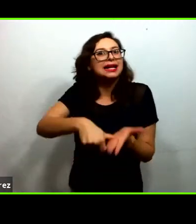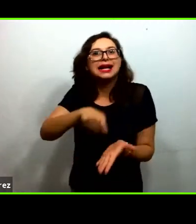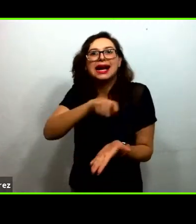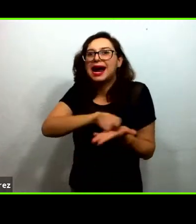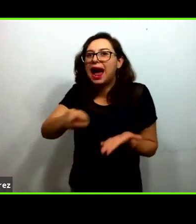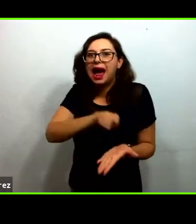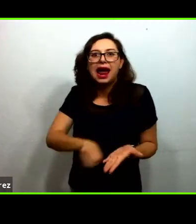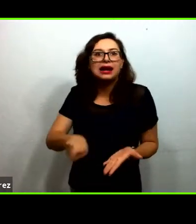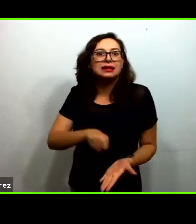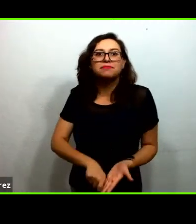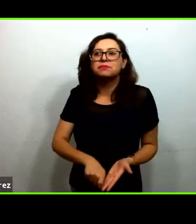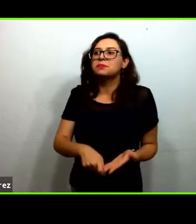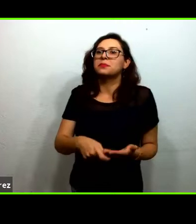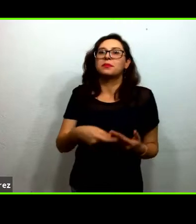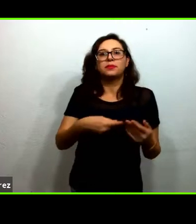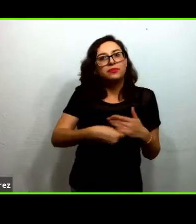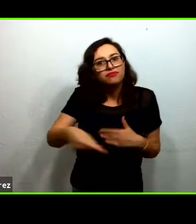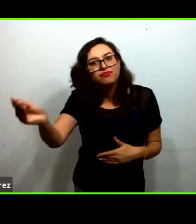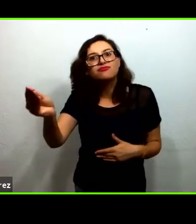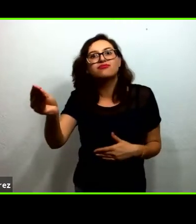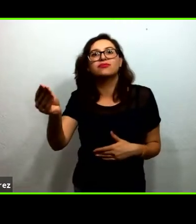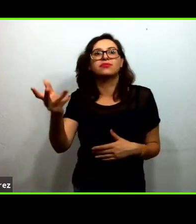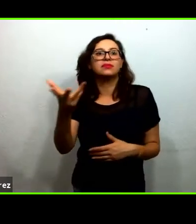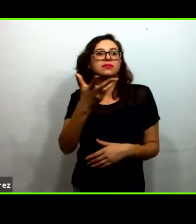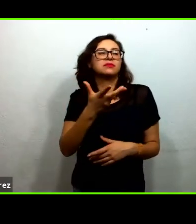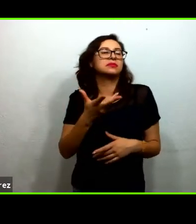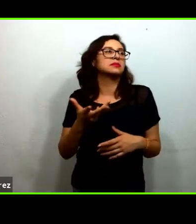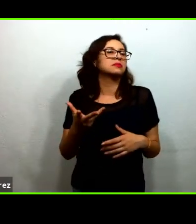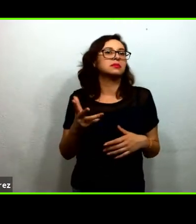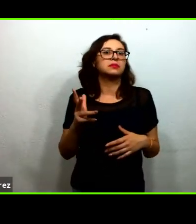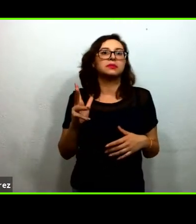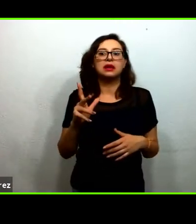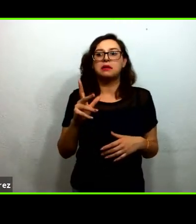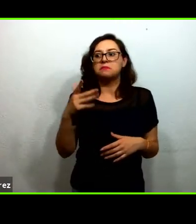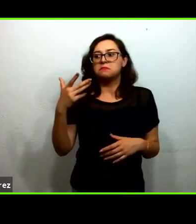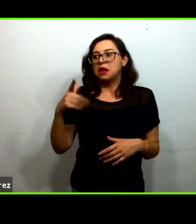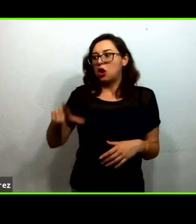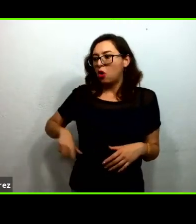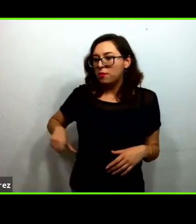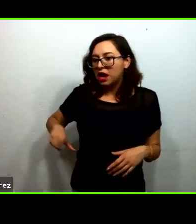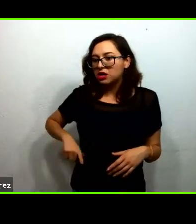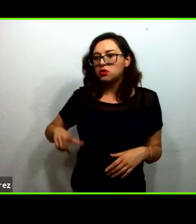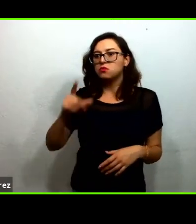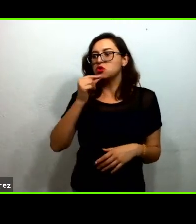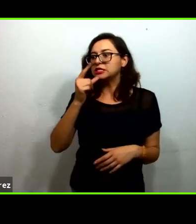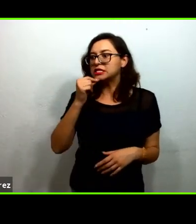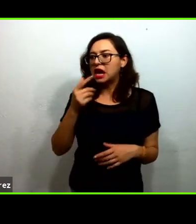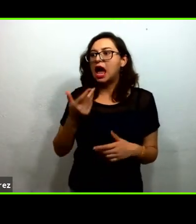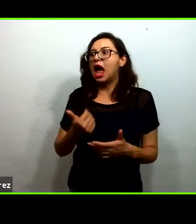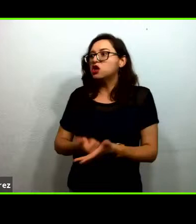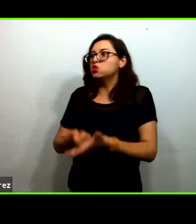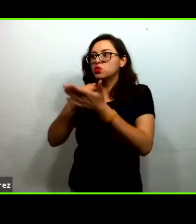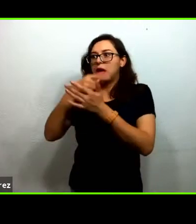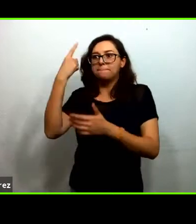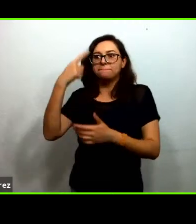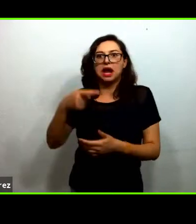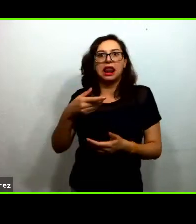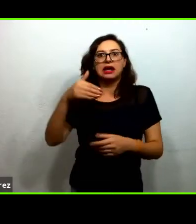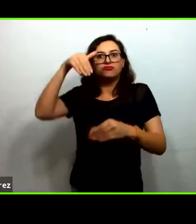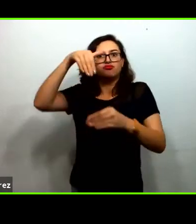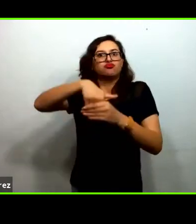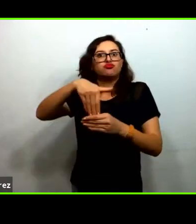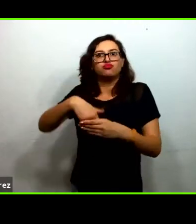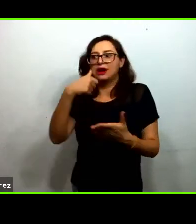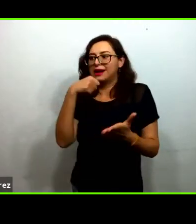con un emisario con las presidencias municipales y la policía lo tendremos que hacer pero tendremos que